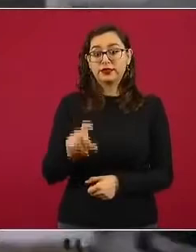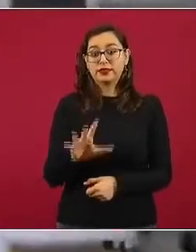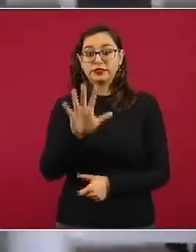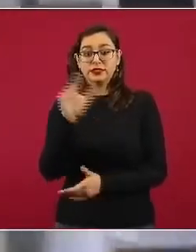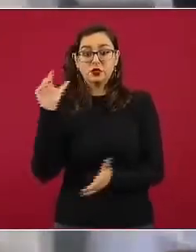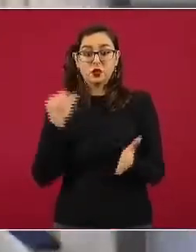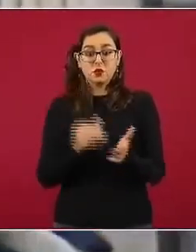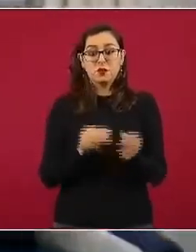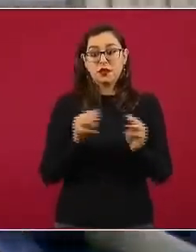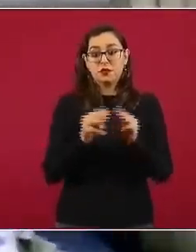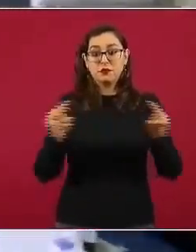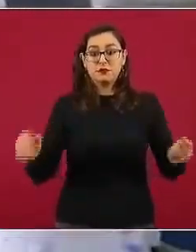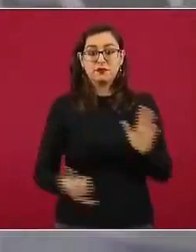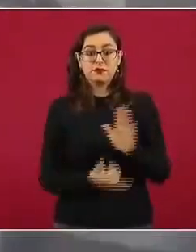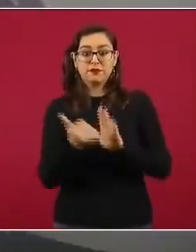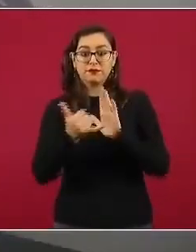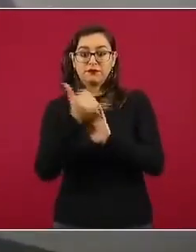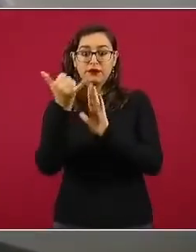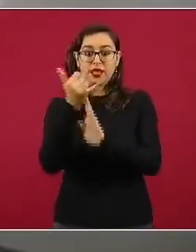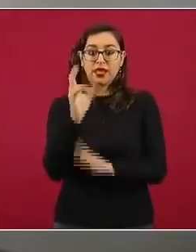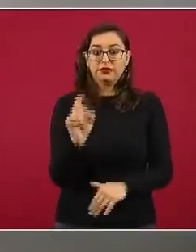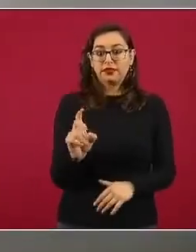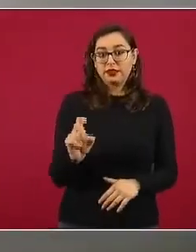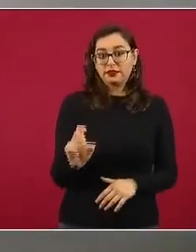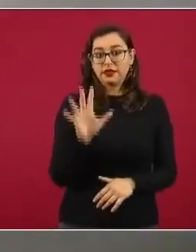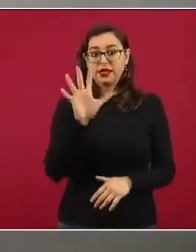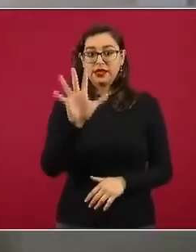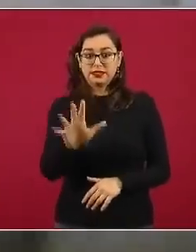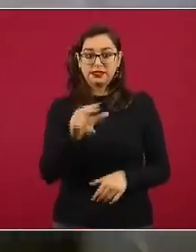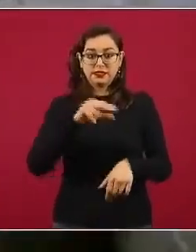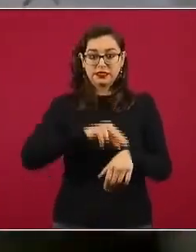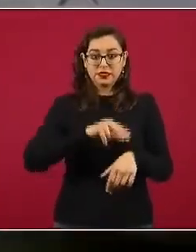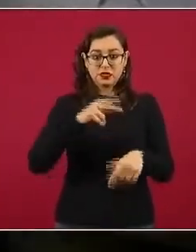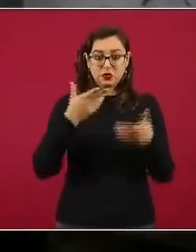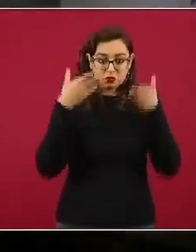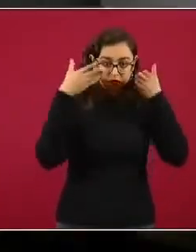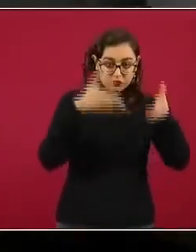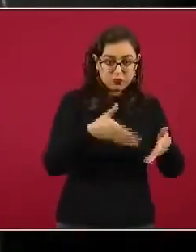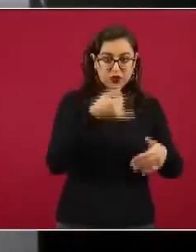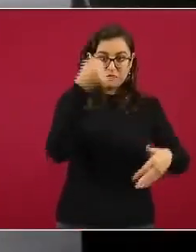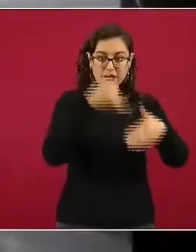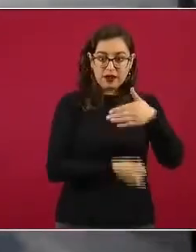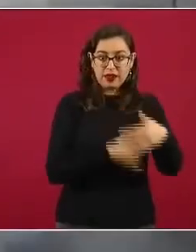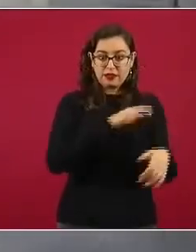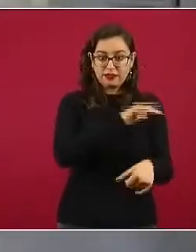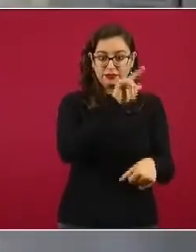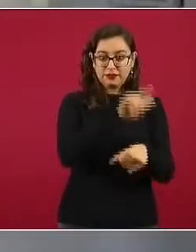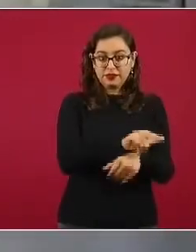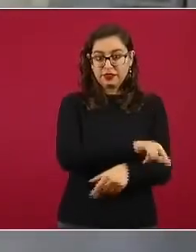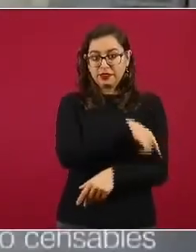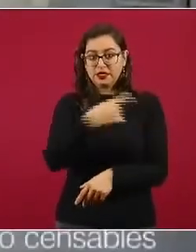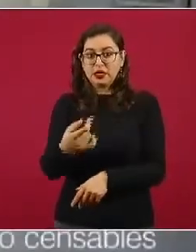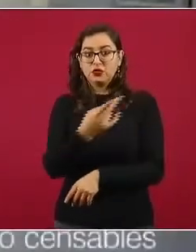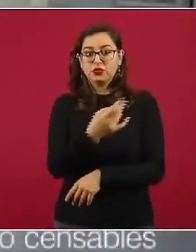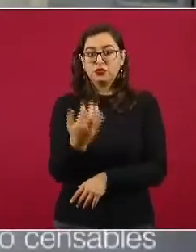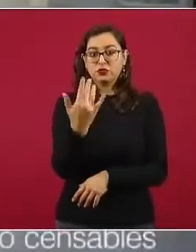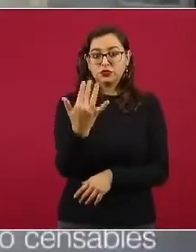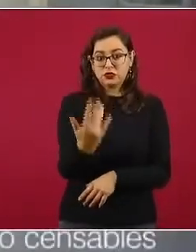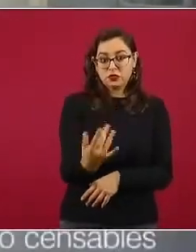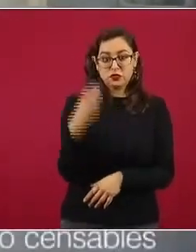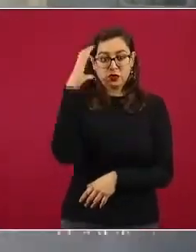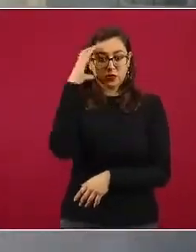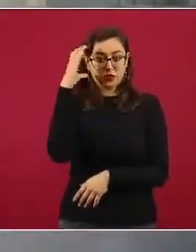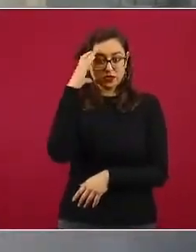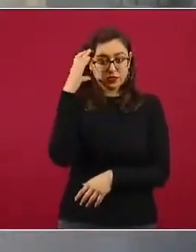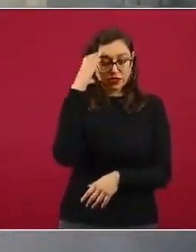construcción, con 35 especialidades médicas, 250 camas sensables y 150